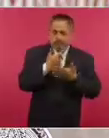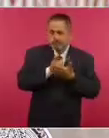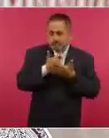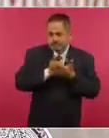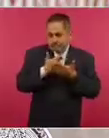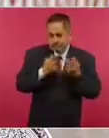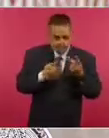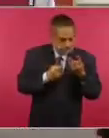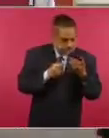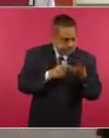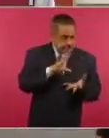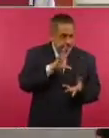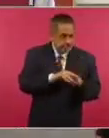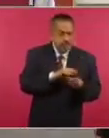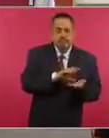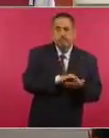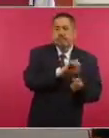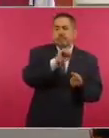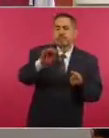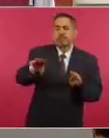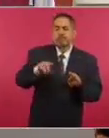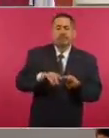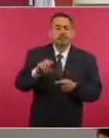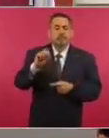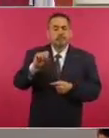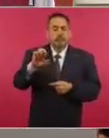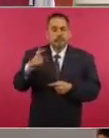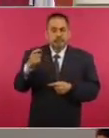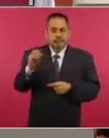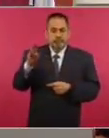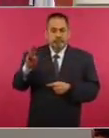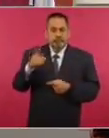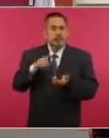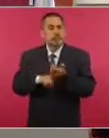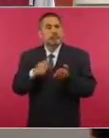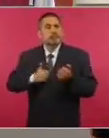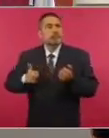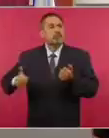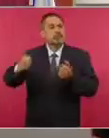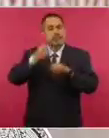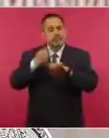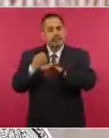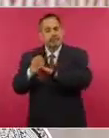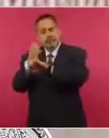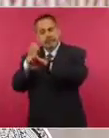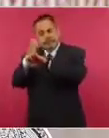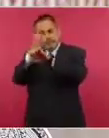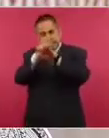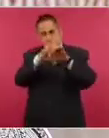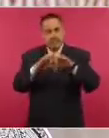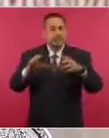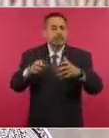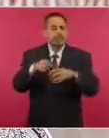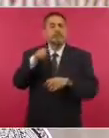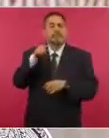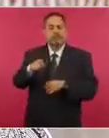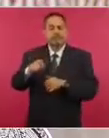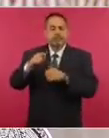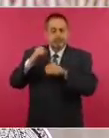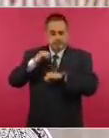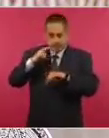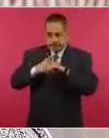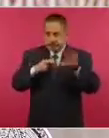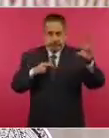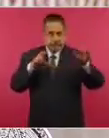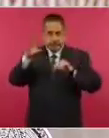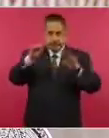oficinas de representaciones de la Secretaría de Gobernación en cada una de las entidades federativas y de allí se concentrarán en la